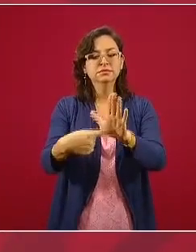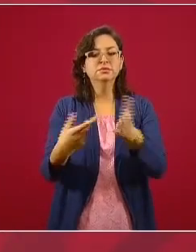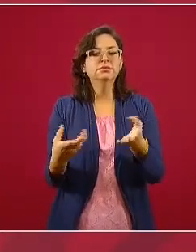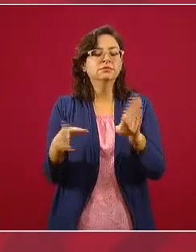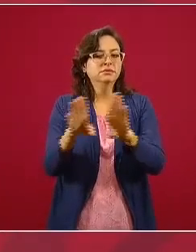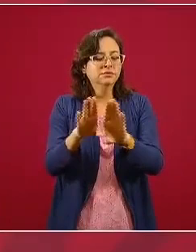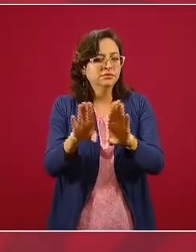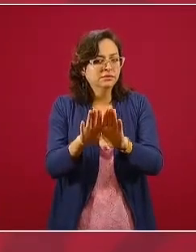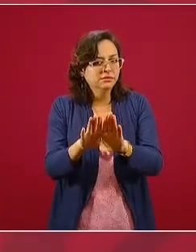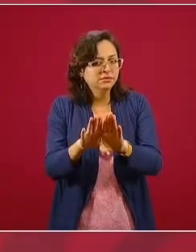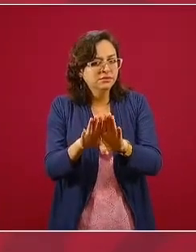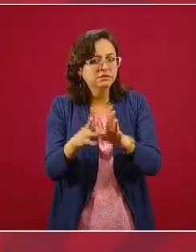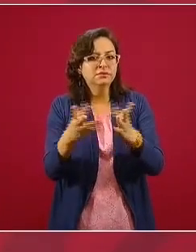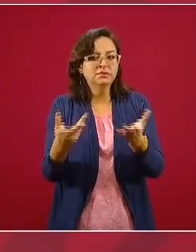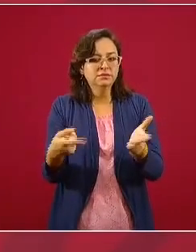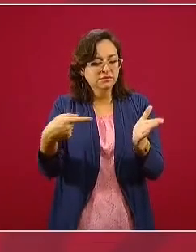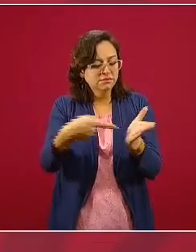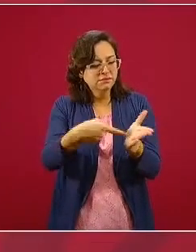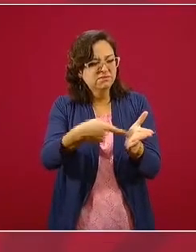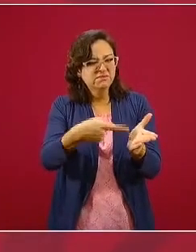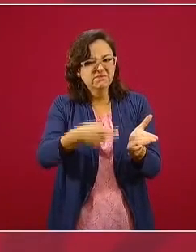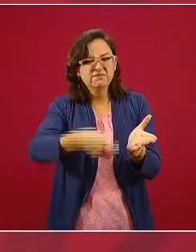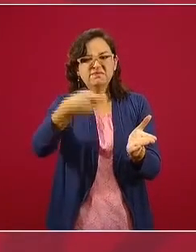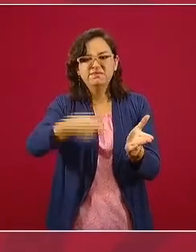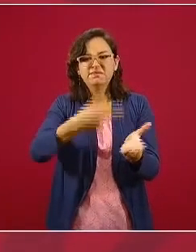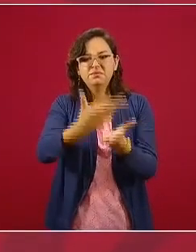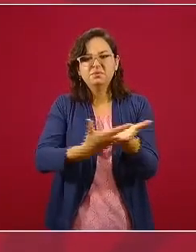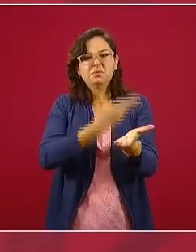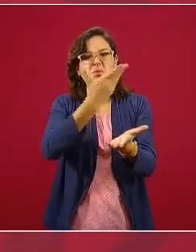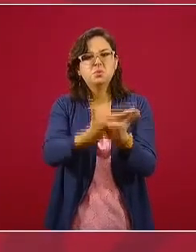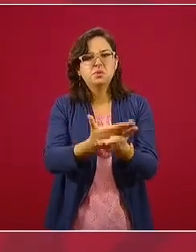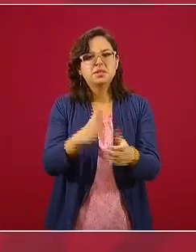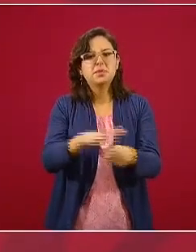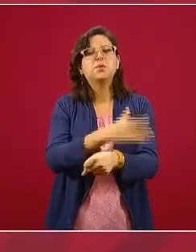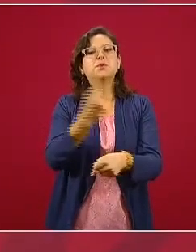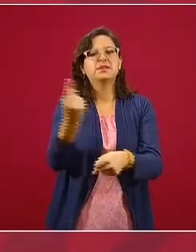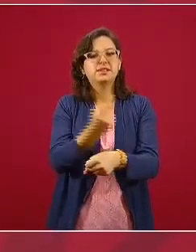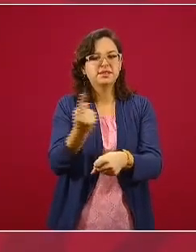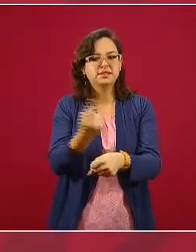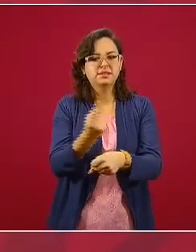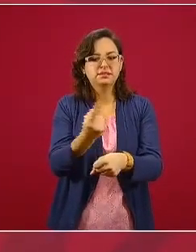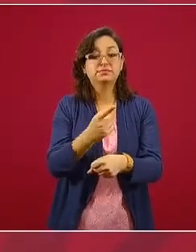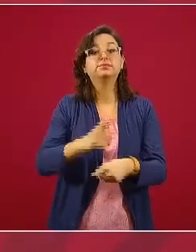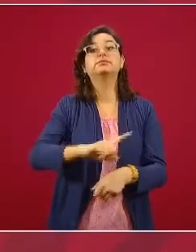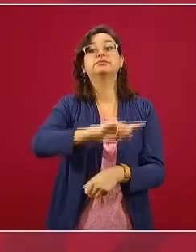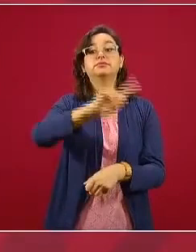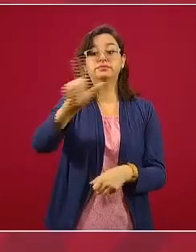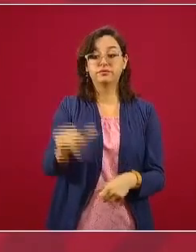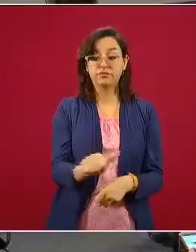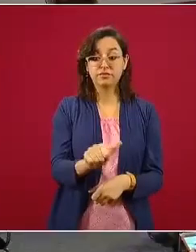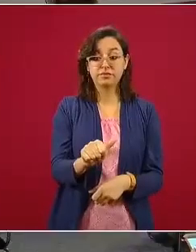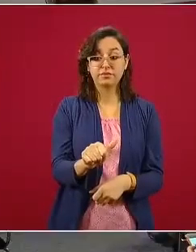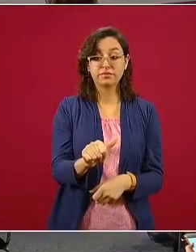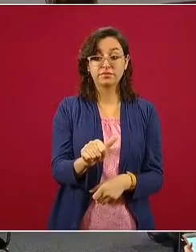esta propuesta y luego que la